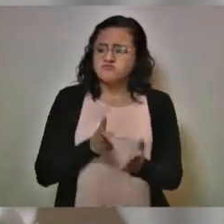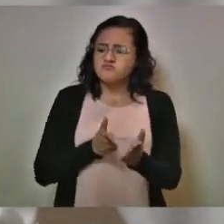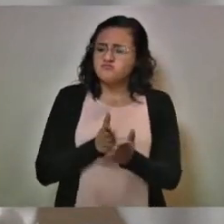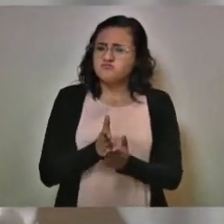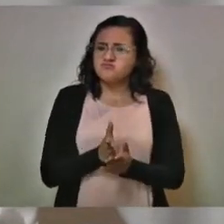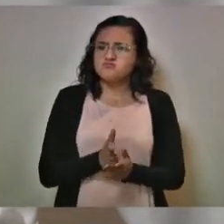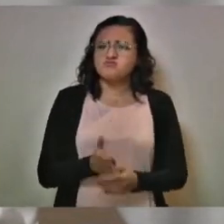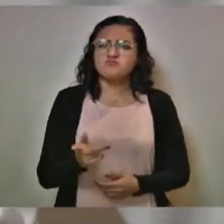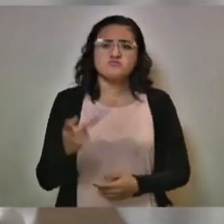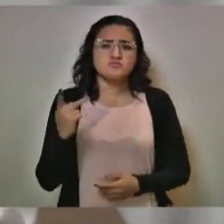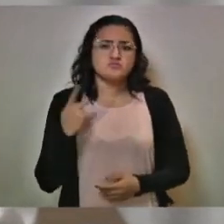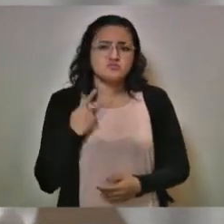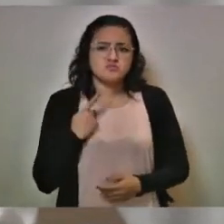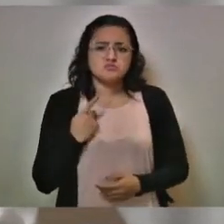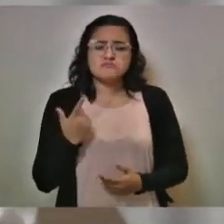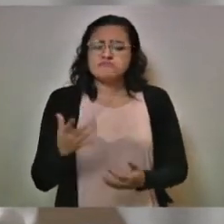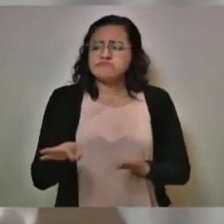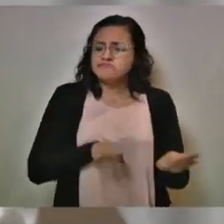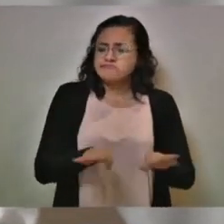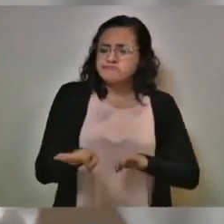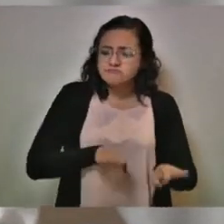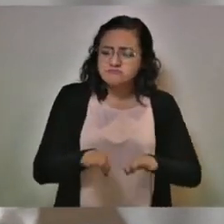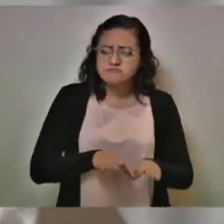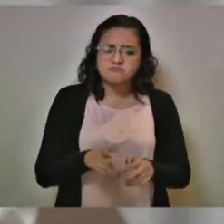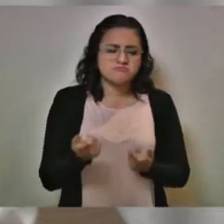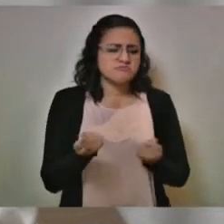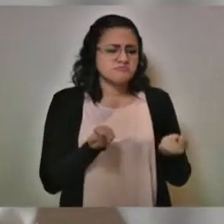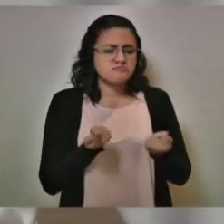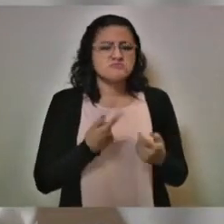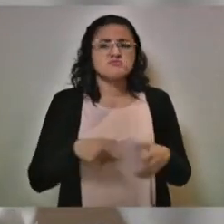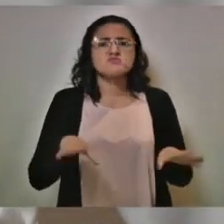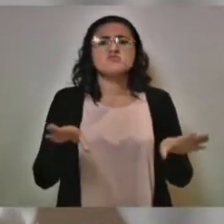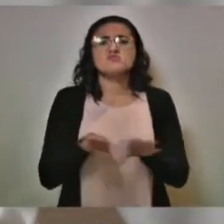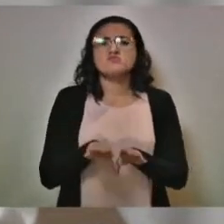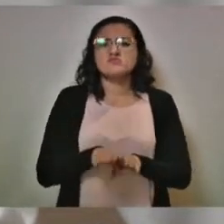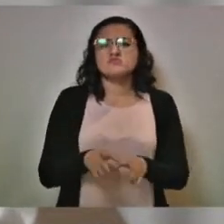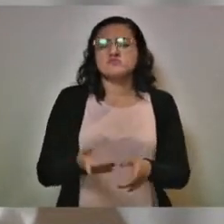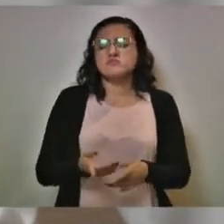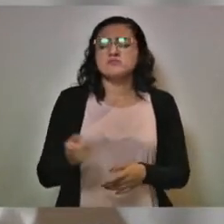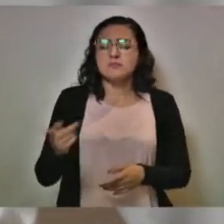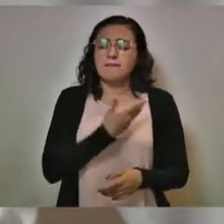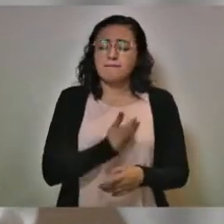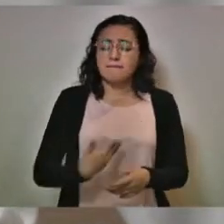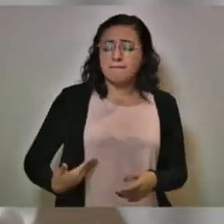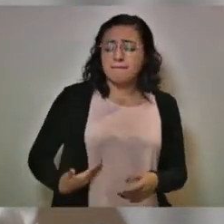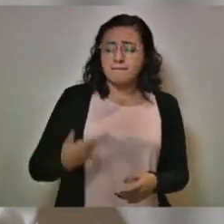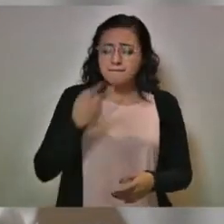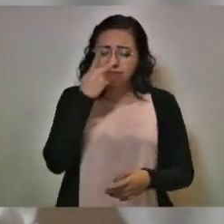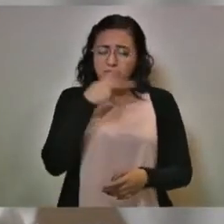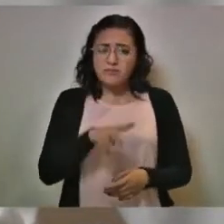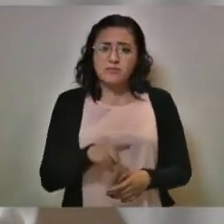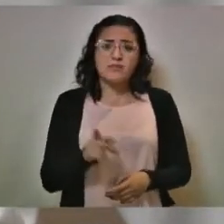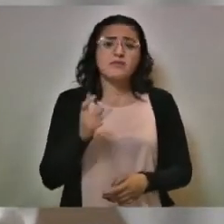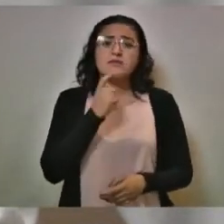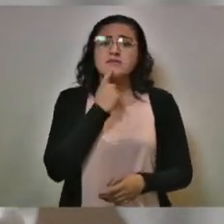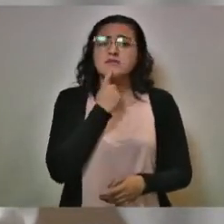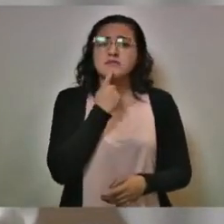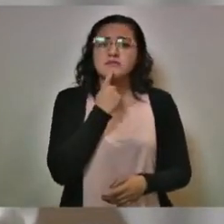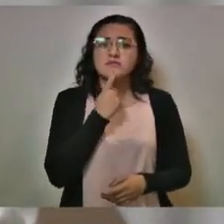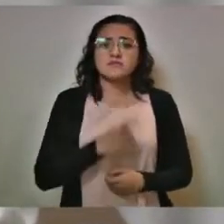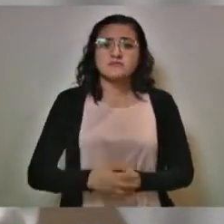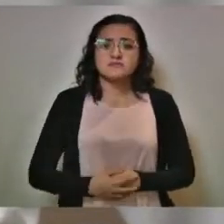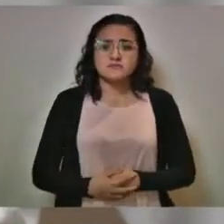política, las acciones, la estrategia. El presidente de México, Andrés Manuel